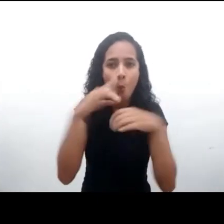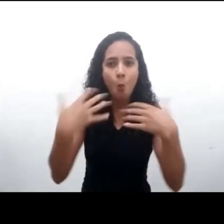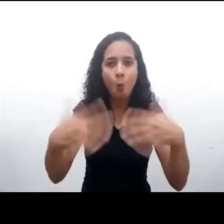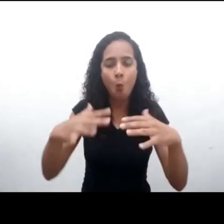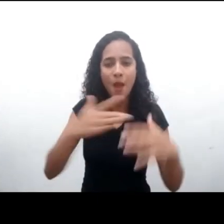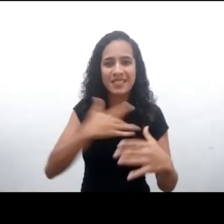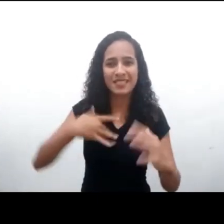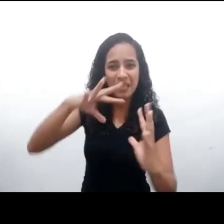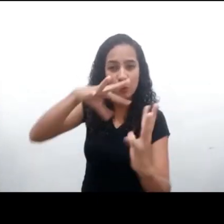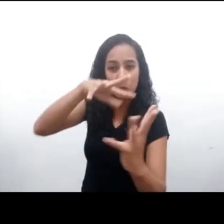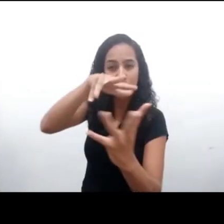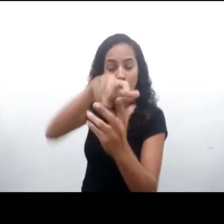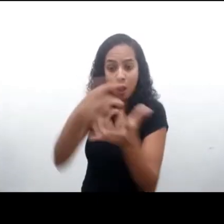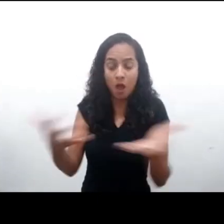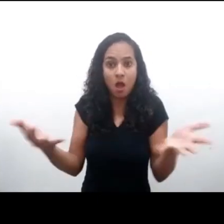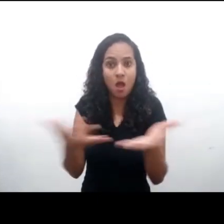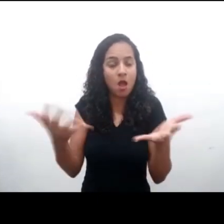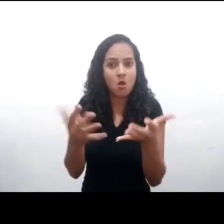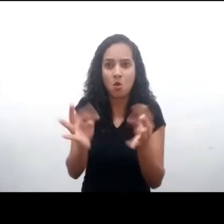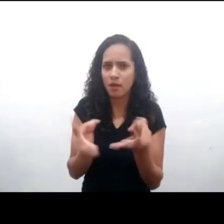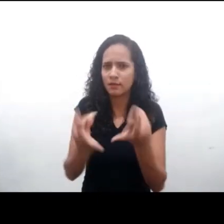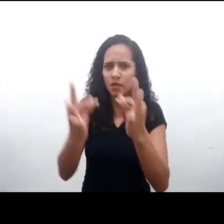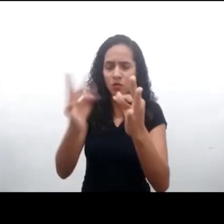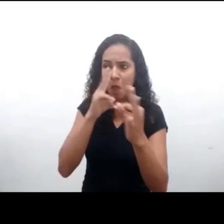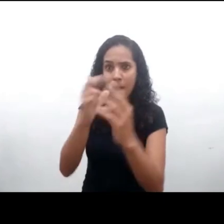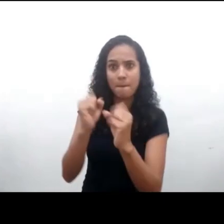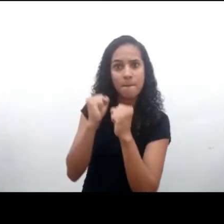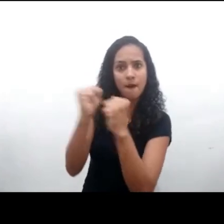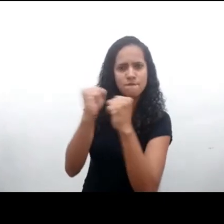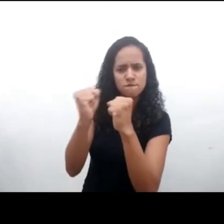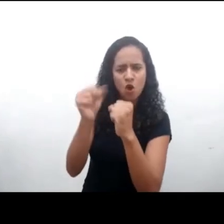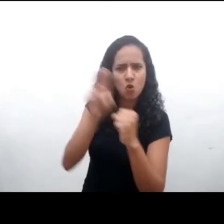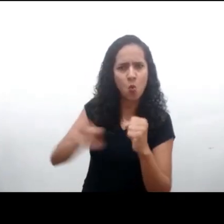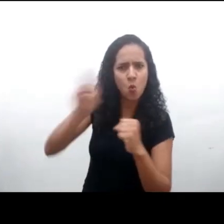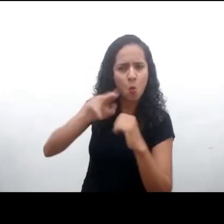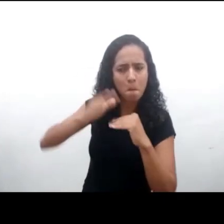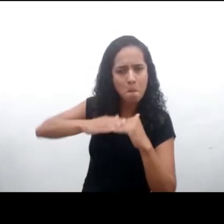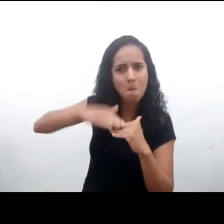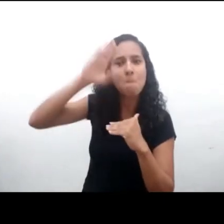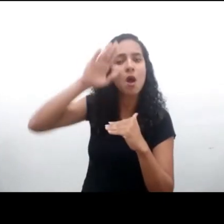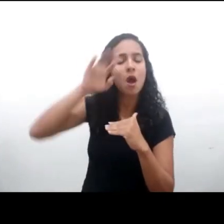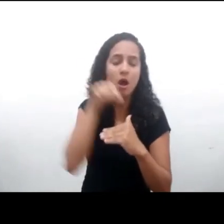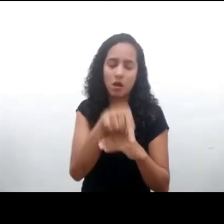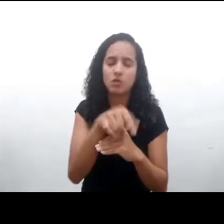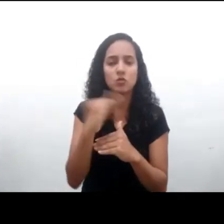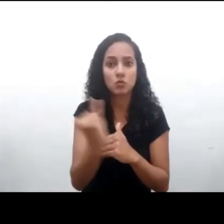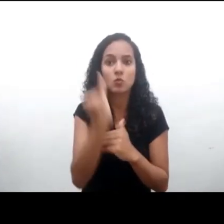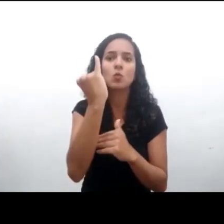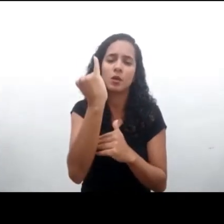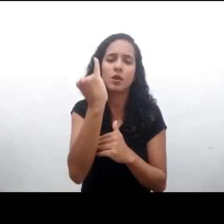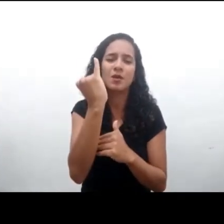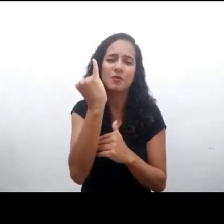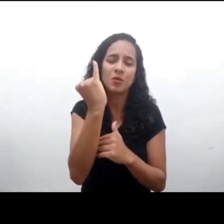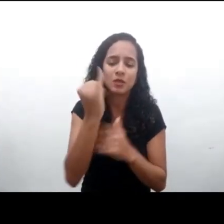tecnologías digitales, y esto fue un escenario muy relevante e importante para trabajar a partir de las